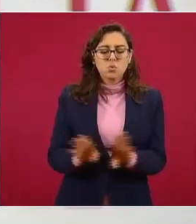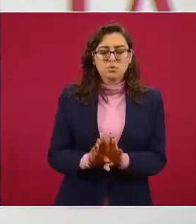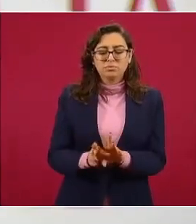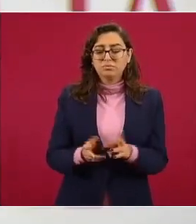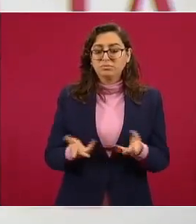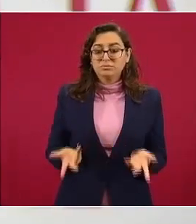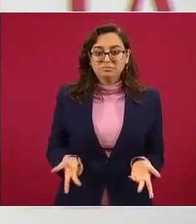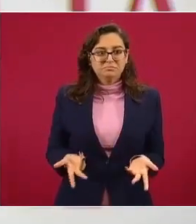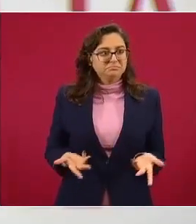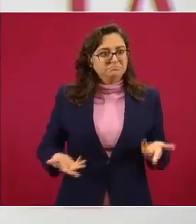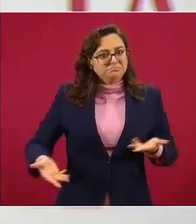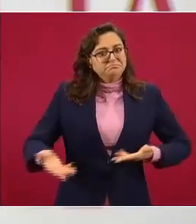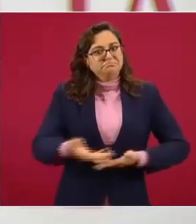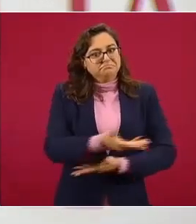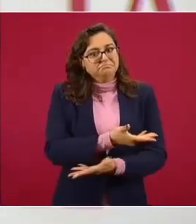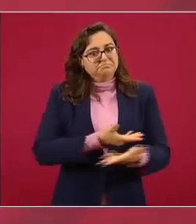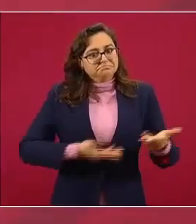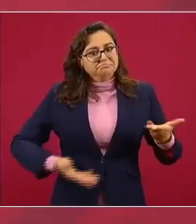entonces